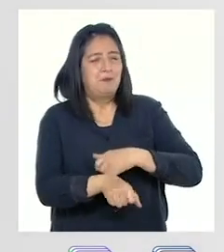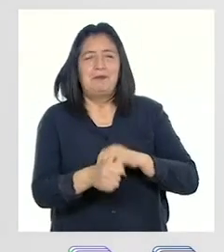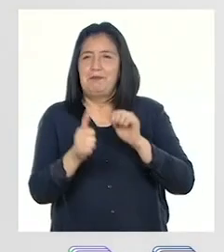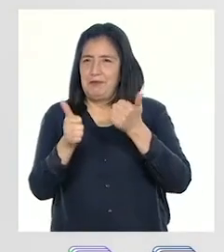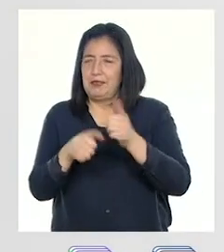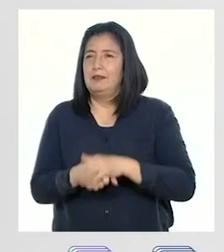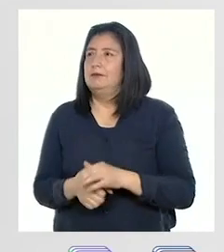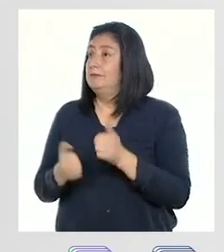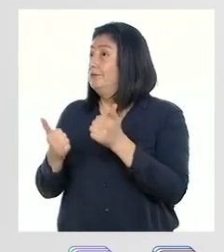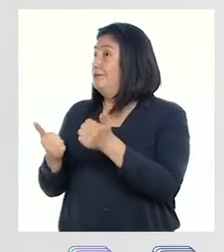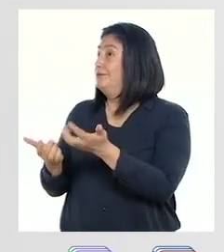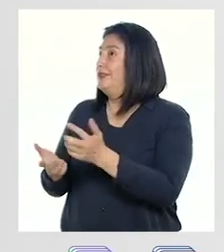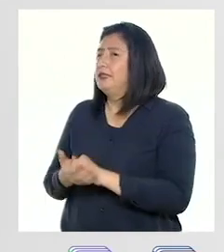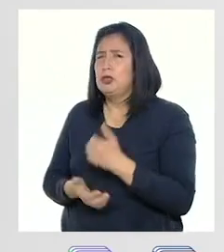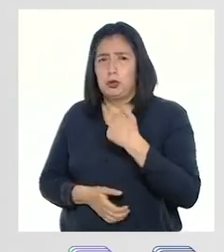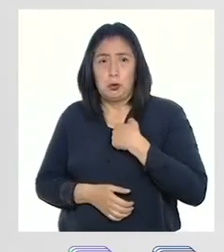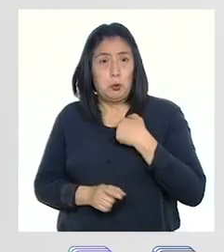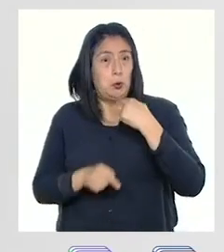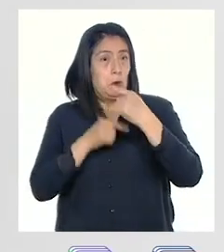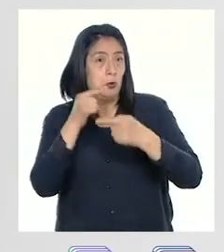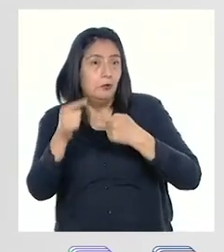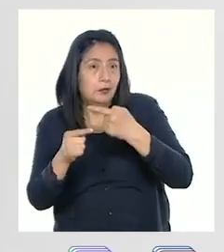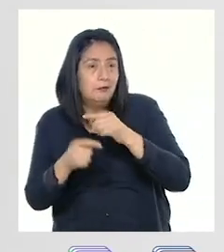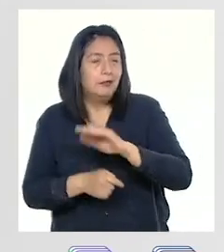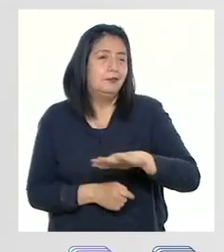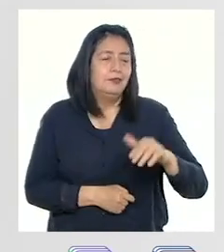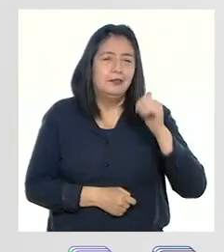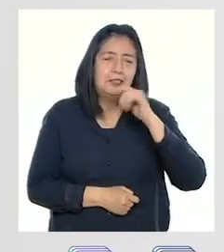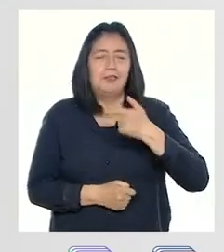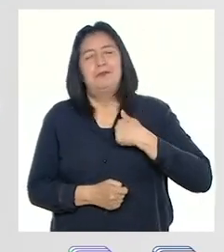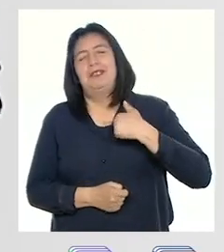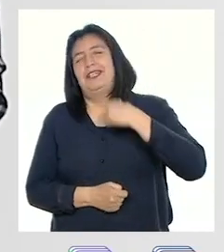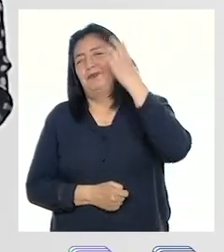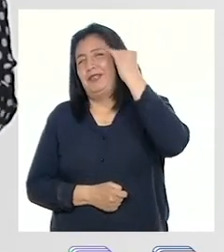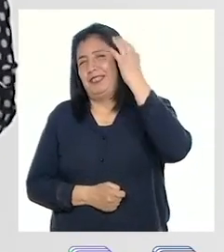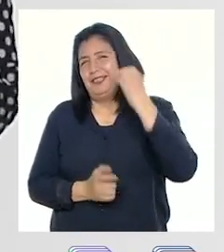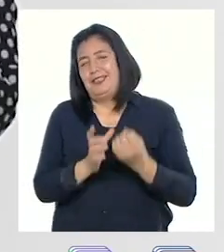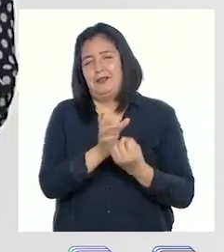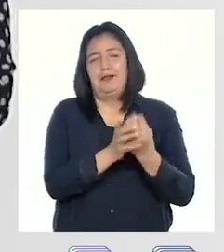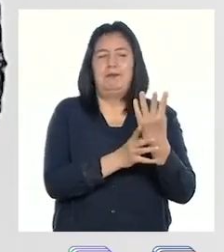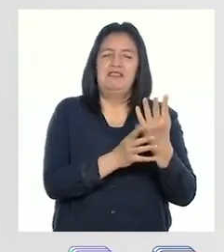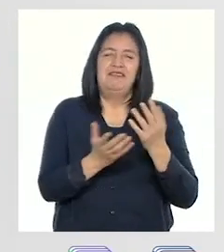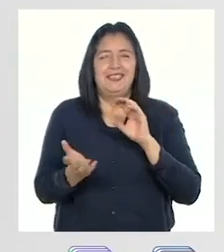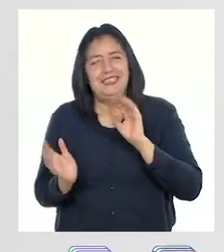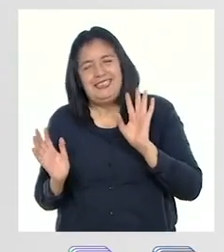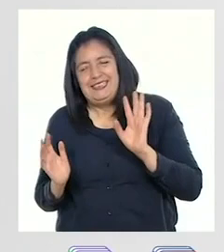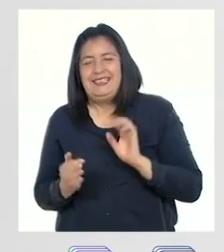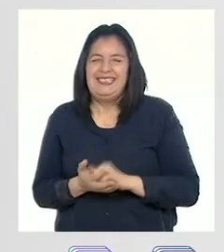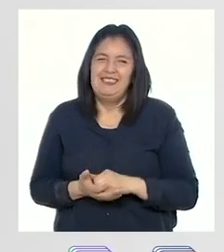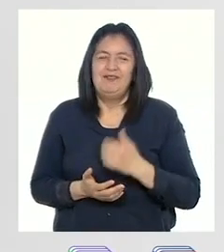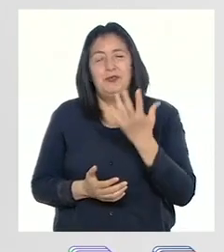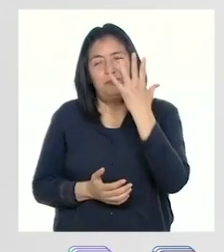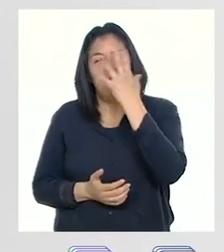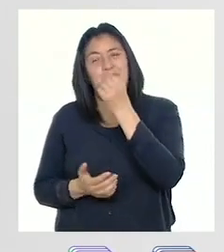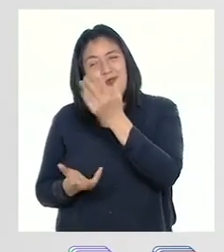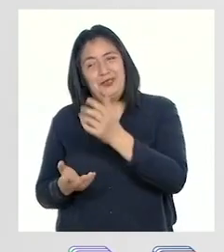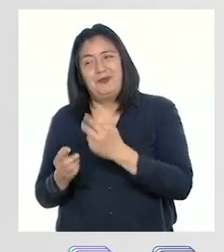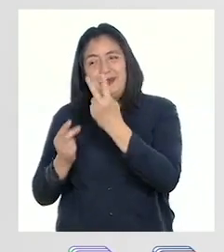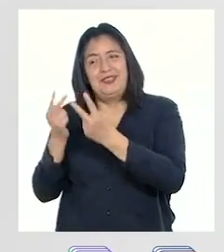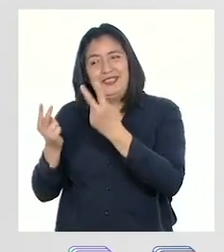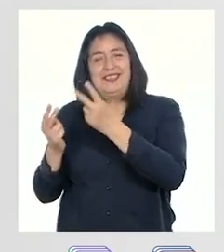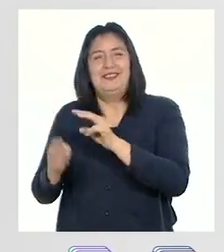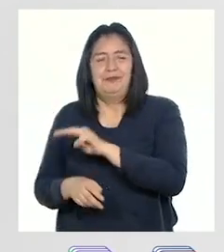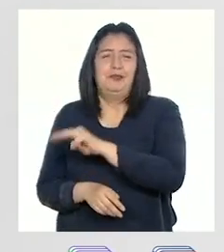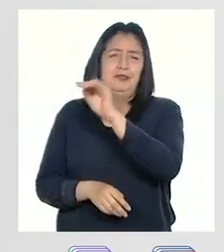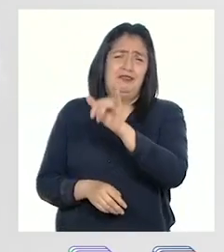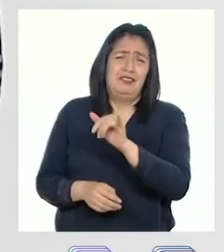obra. ¡Genial! Justo les contaba a los chicos y chicas mi experiencia con las plantas. Digamos que por un lado fue hermoso poder visitar